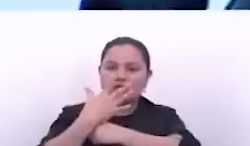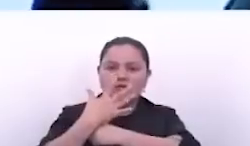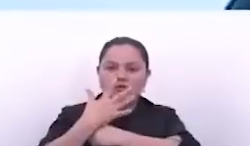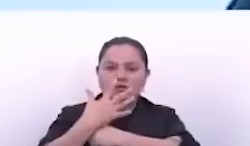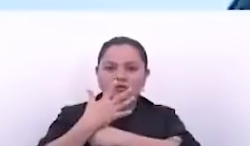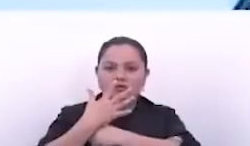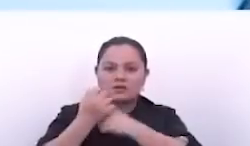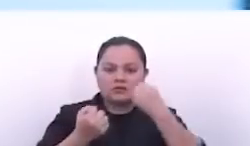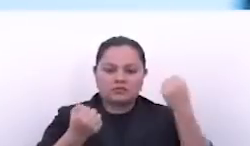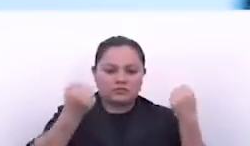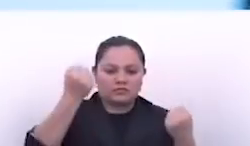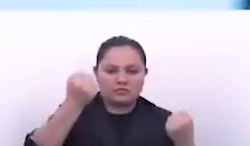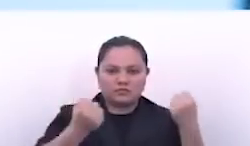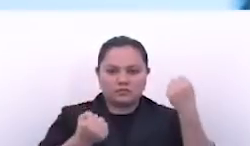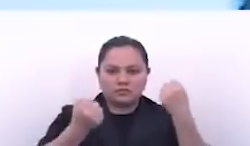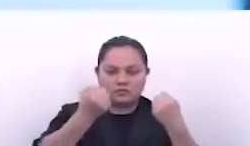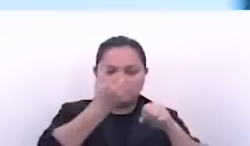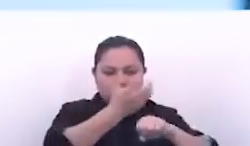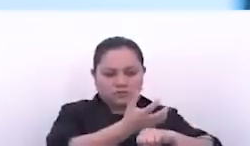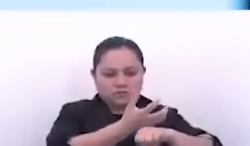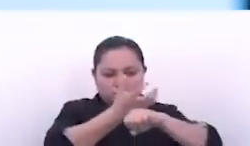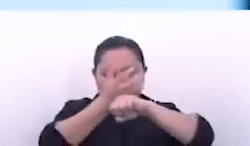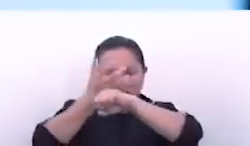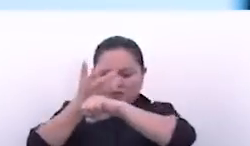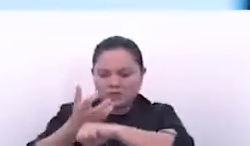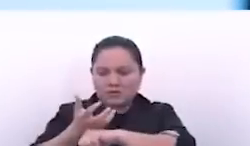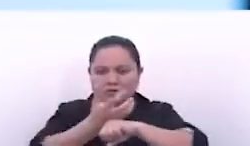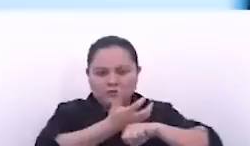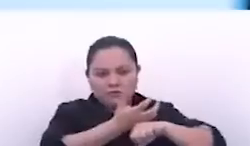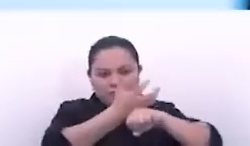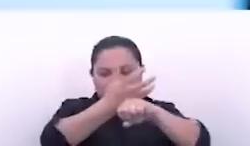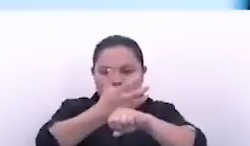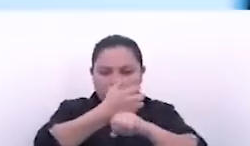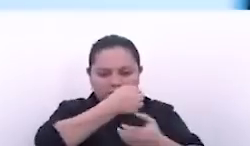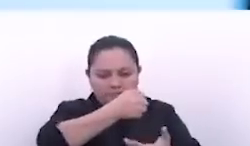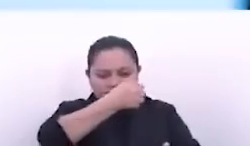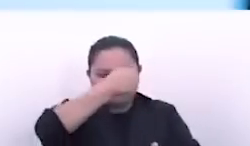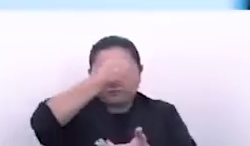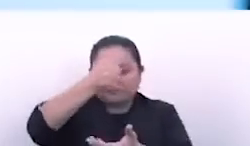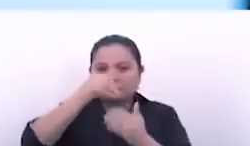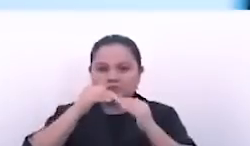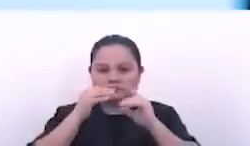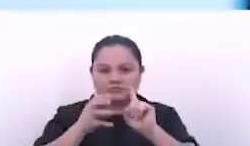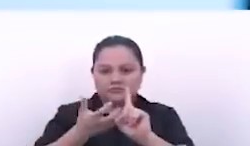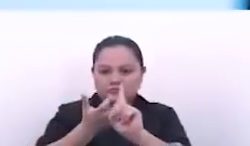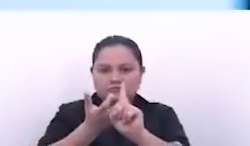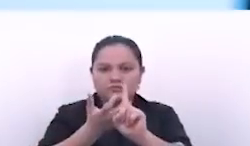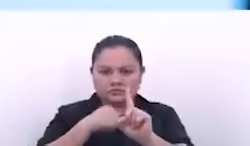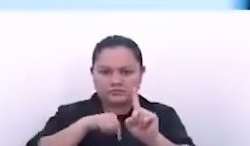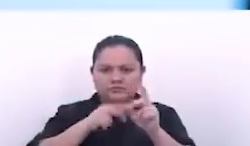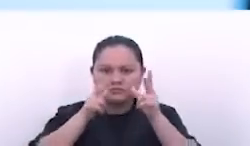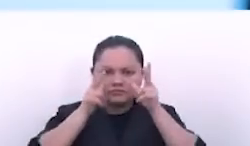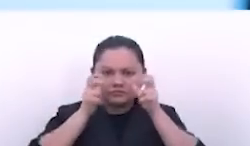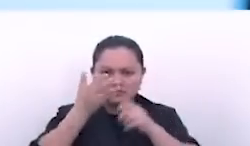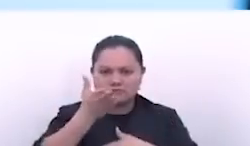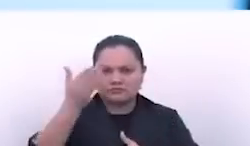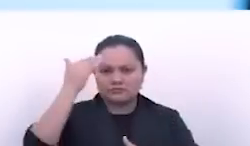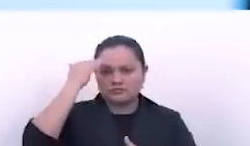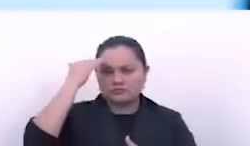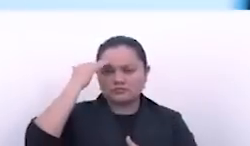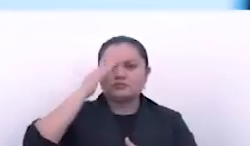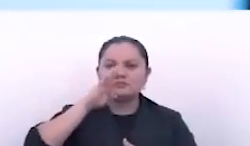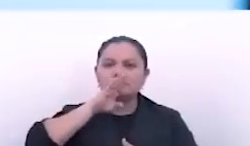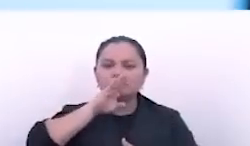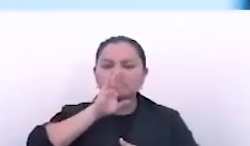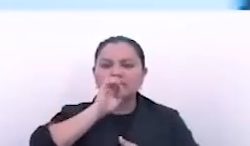los camiones descargando. Incluso líderes del oficialismo que me están escuchando saben que les han